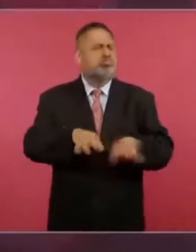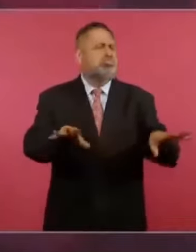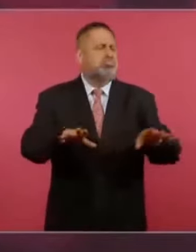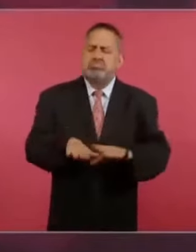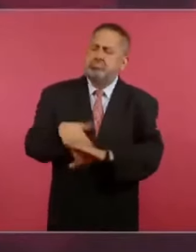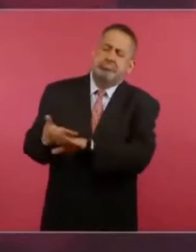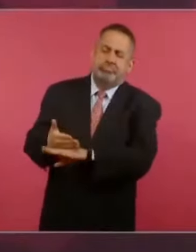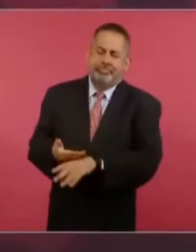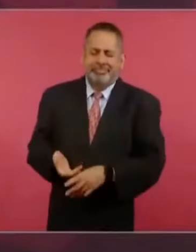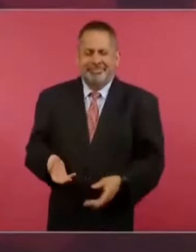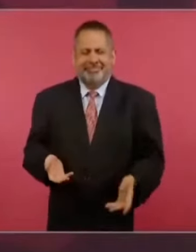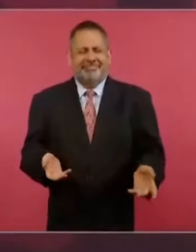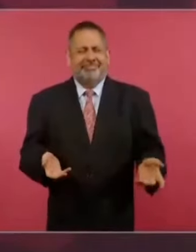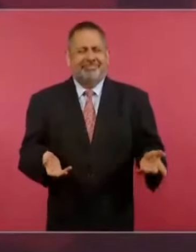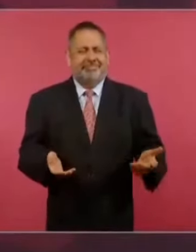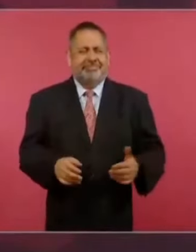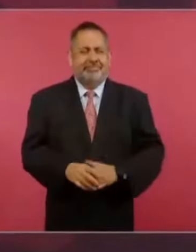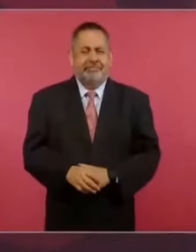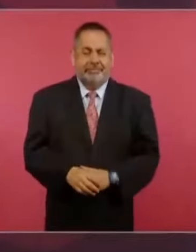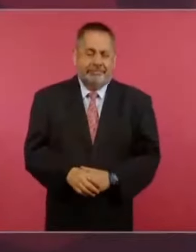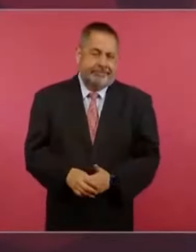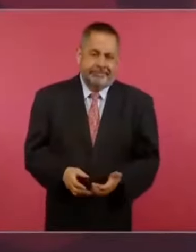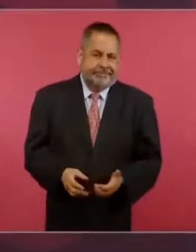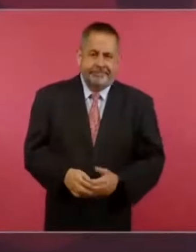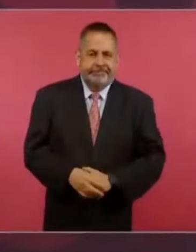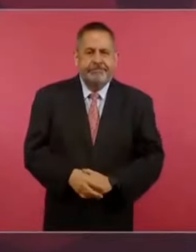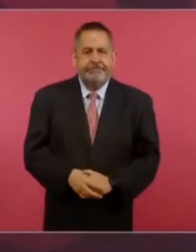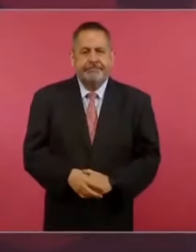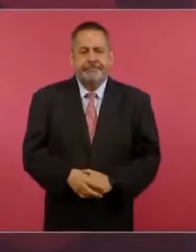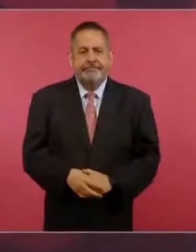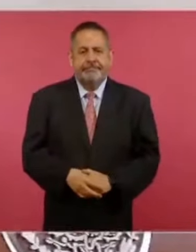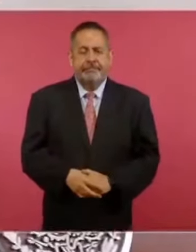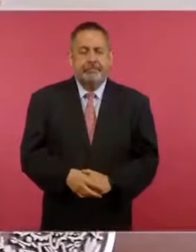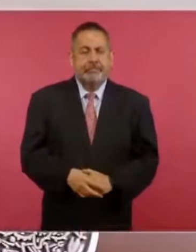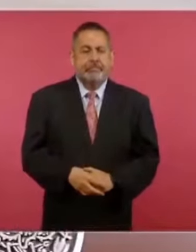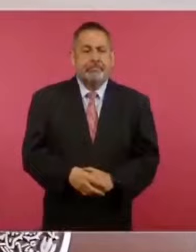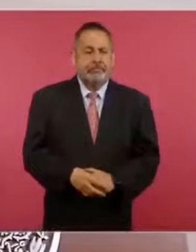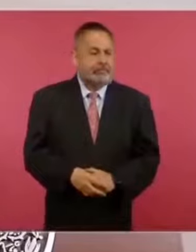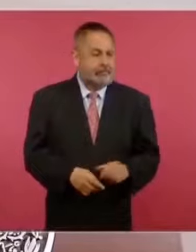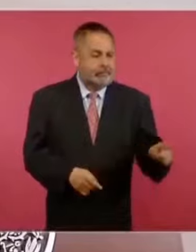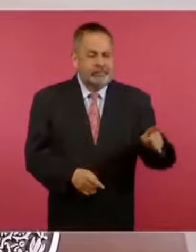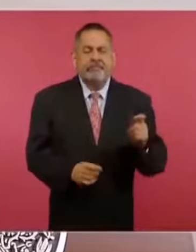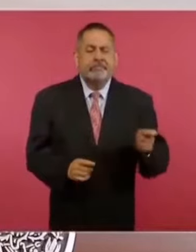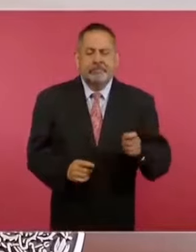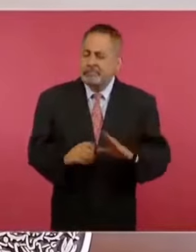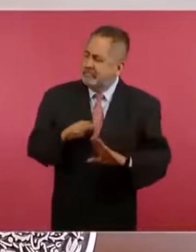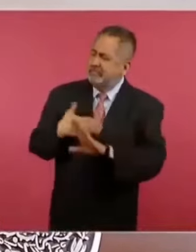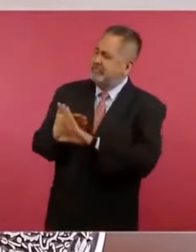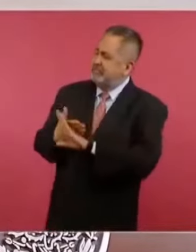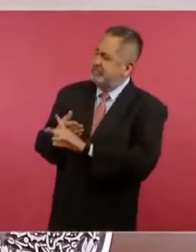No, porque es golpear